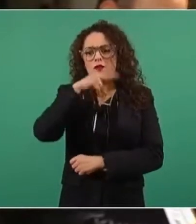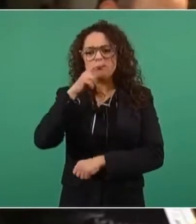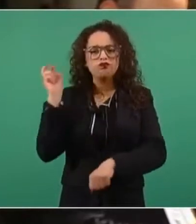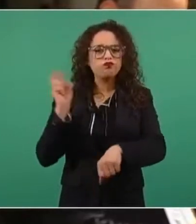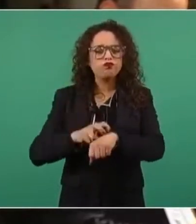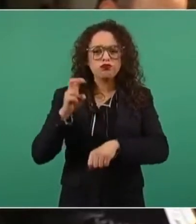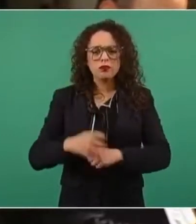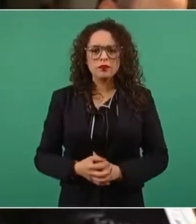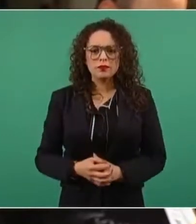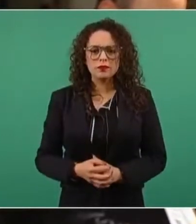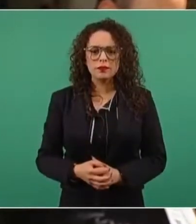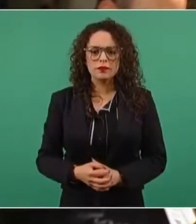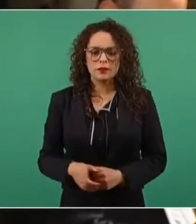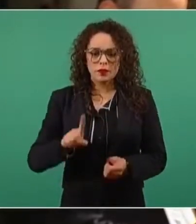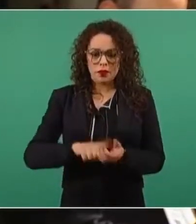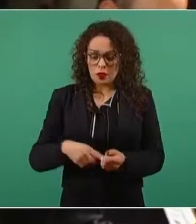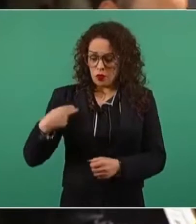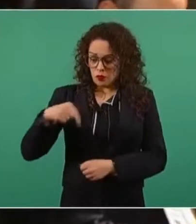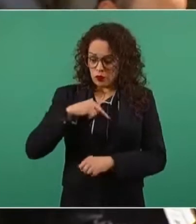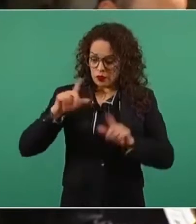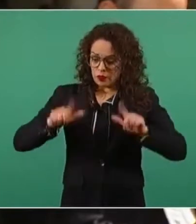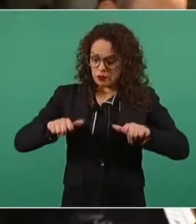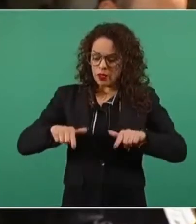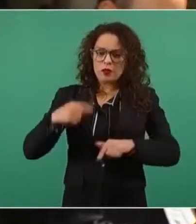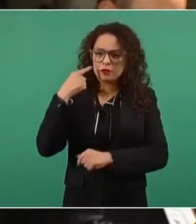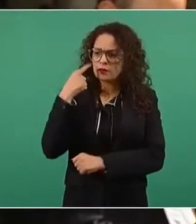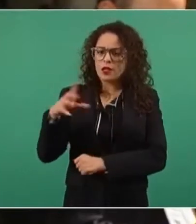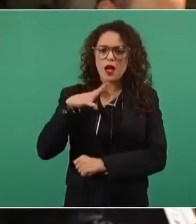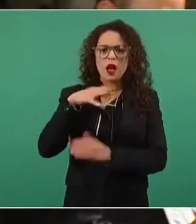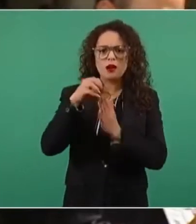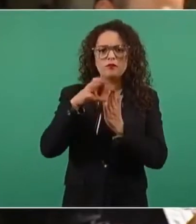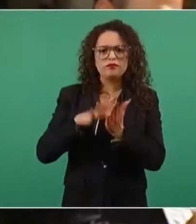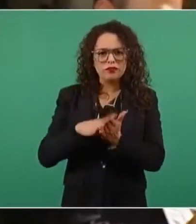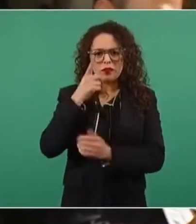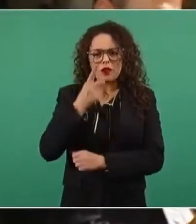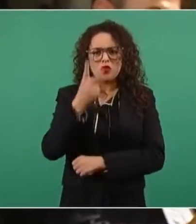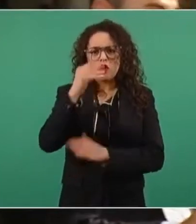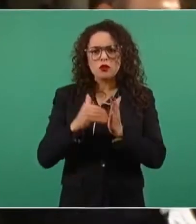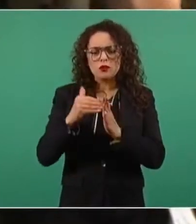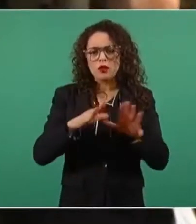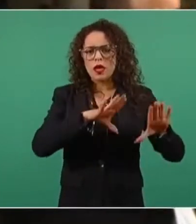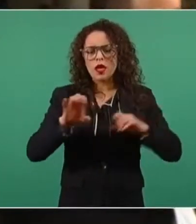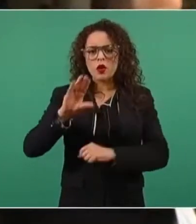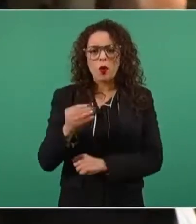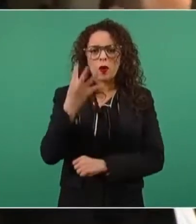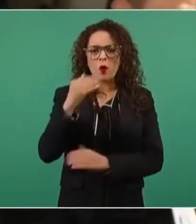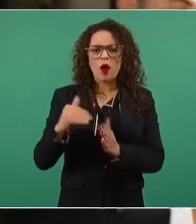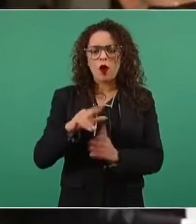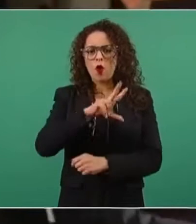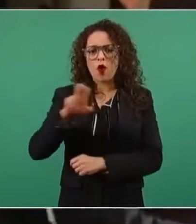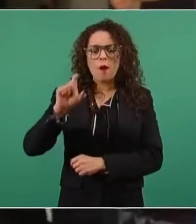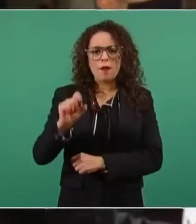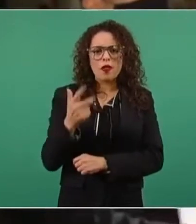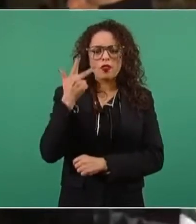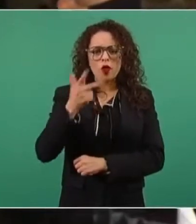En una investigación de nuestra página se encontró que hay un registro de 2 millones 594 mil 828